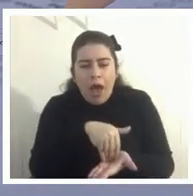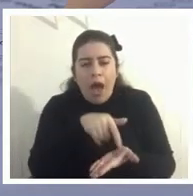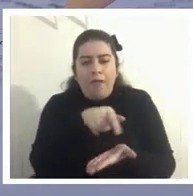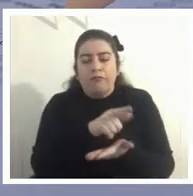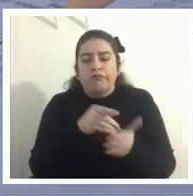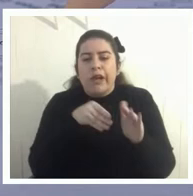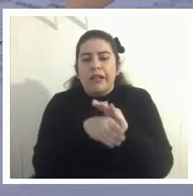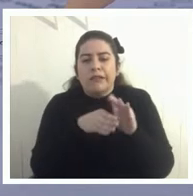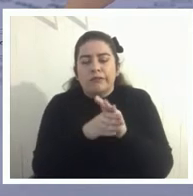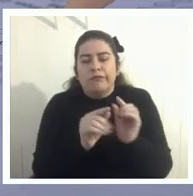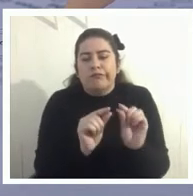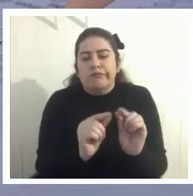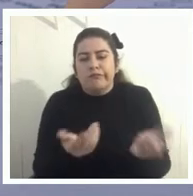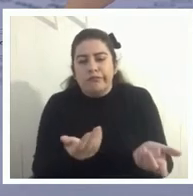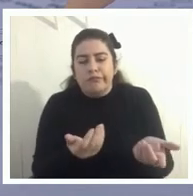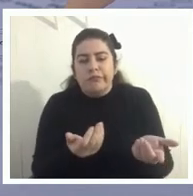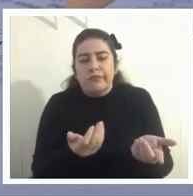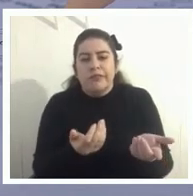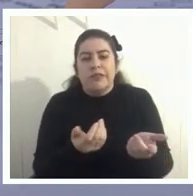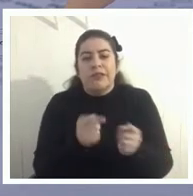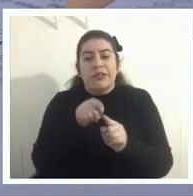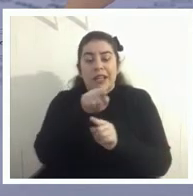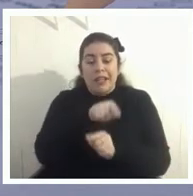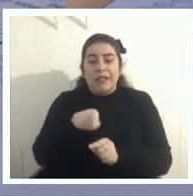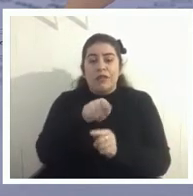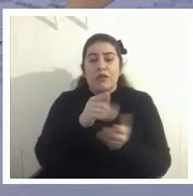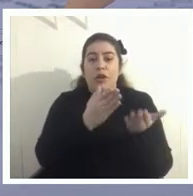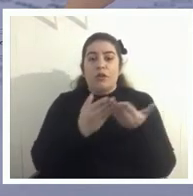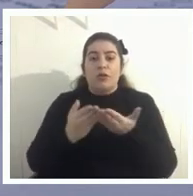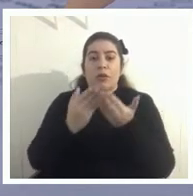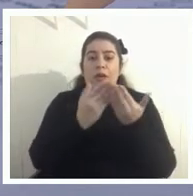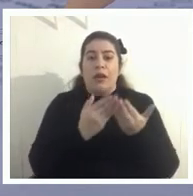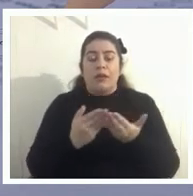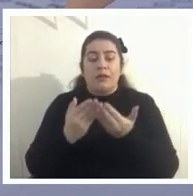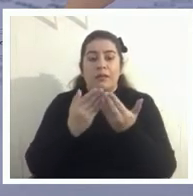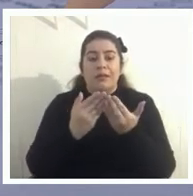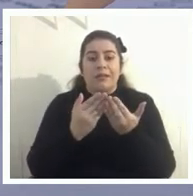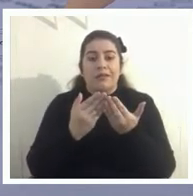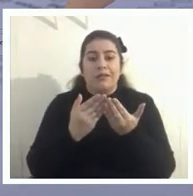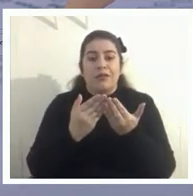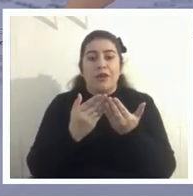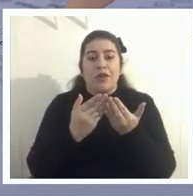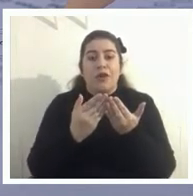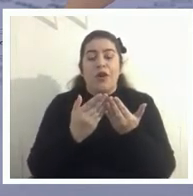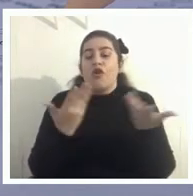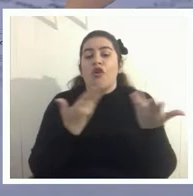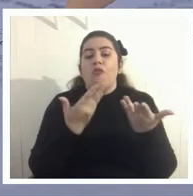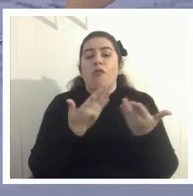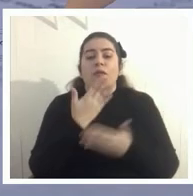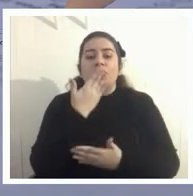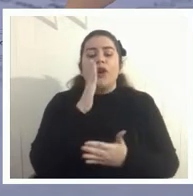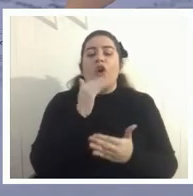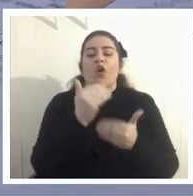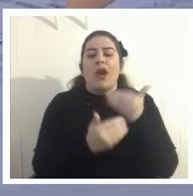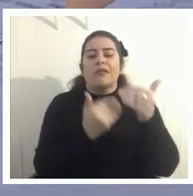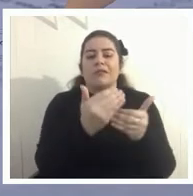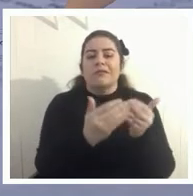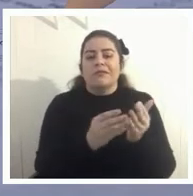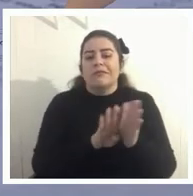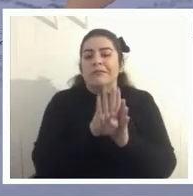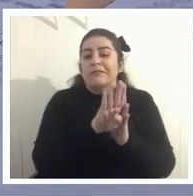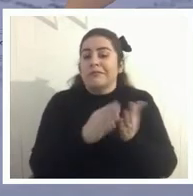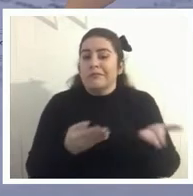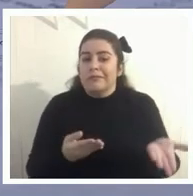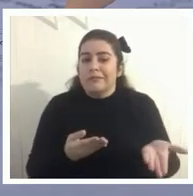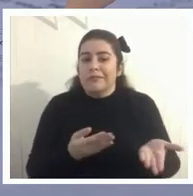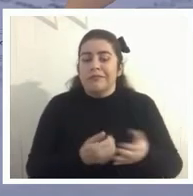entonces estos alumnos podrían no tener mejores buenos resultados o quizás